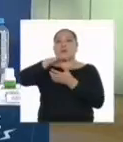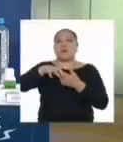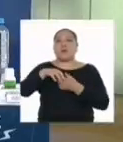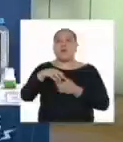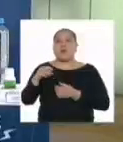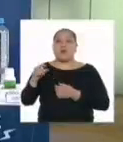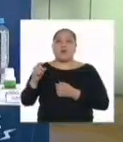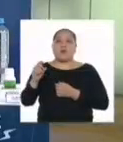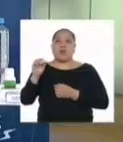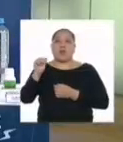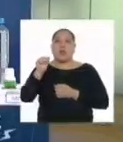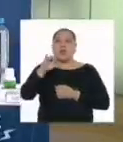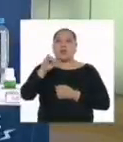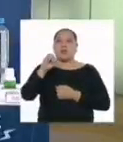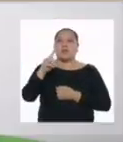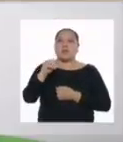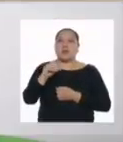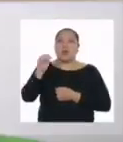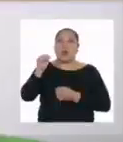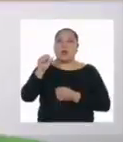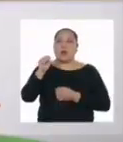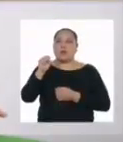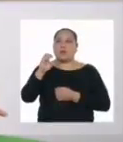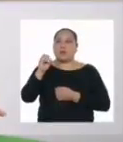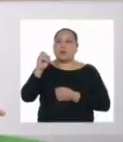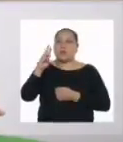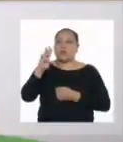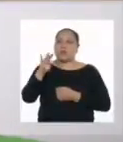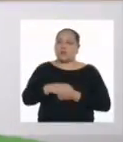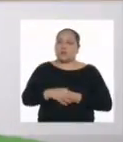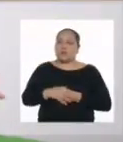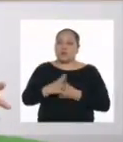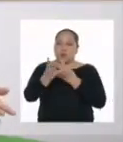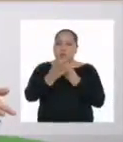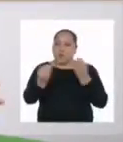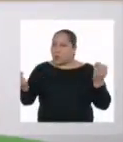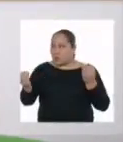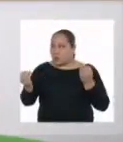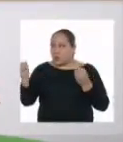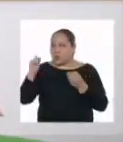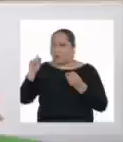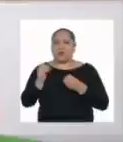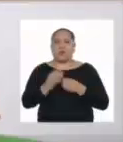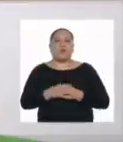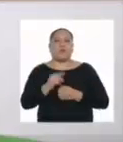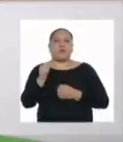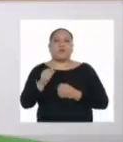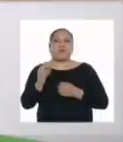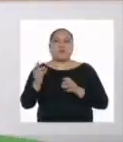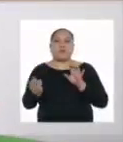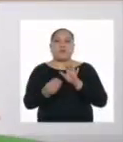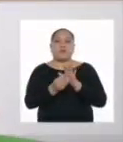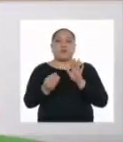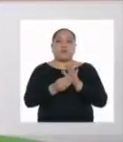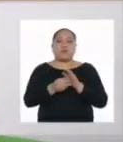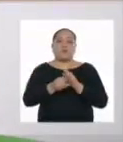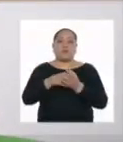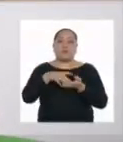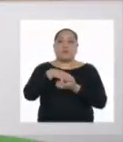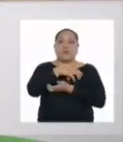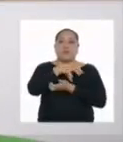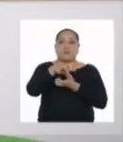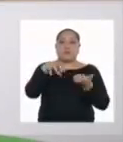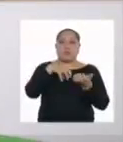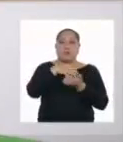el yodo se reduce tanto que desaparece. No tanto así. Lo que ocurre es que conforme se añaden las gotas de